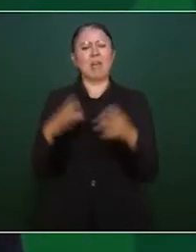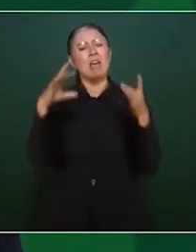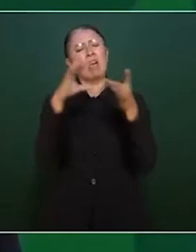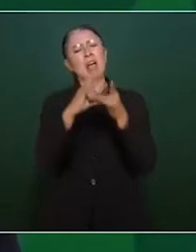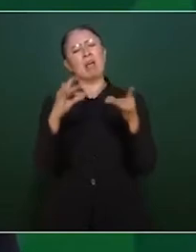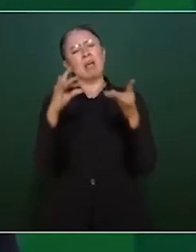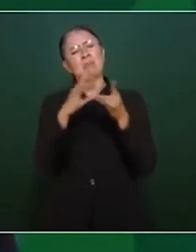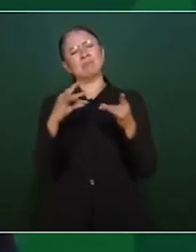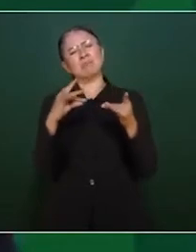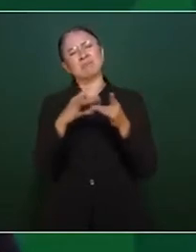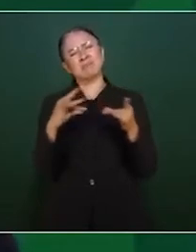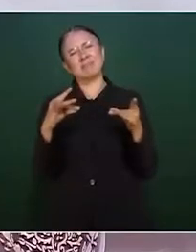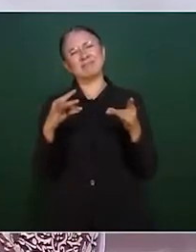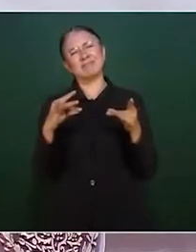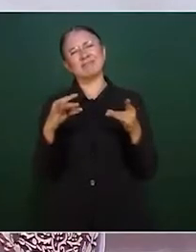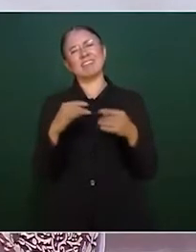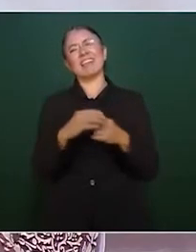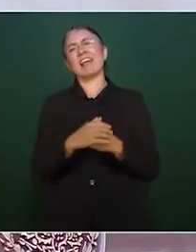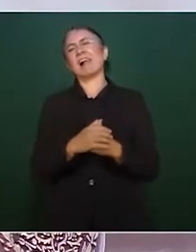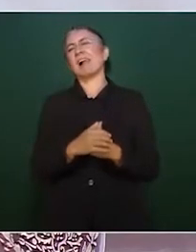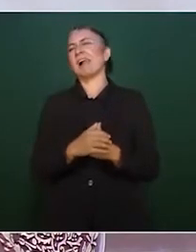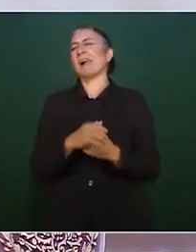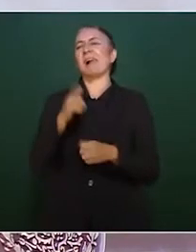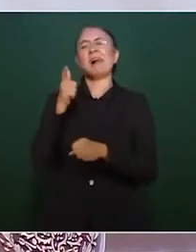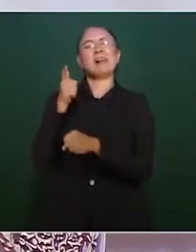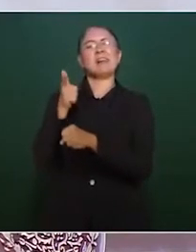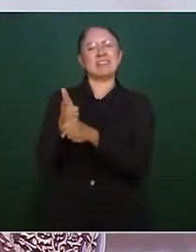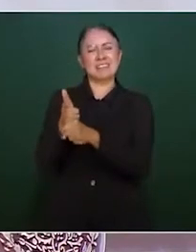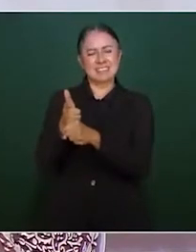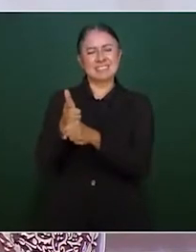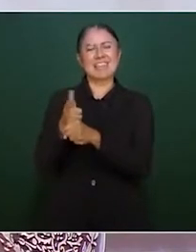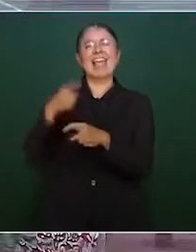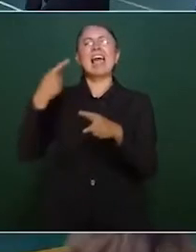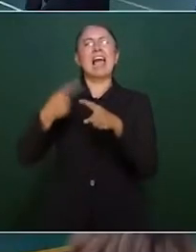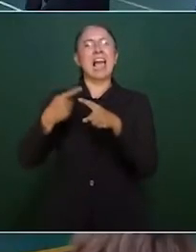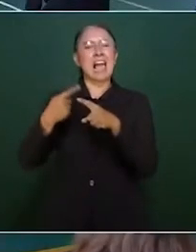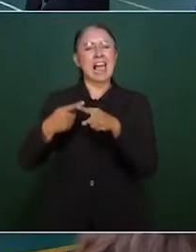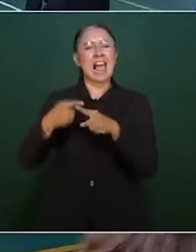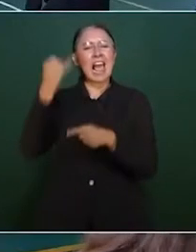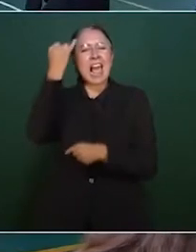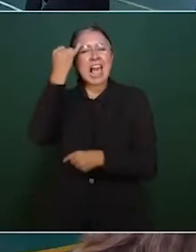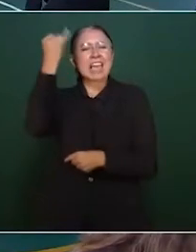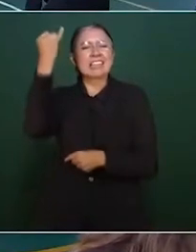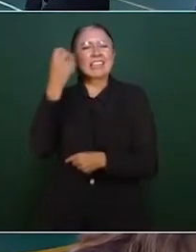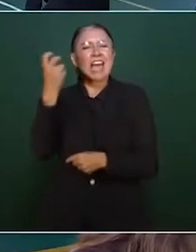protagonizaron este desaguisado. ¿Vamos a ver el tuit?